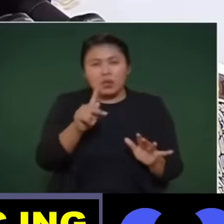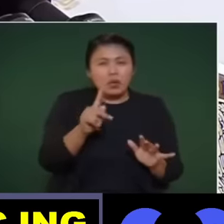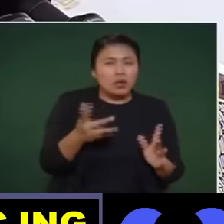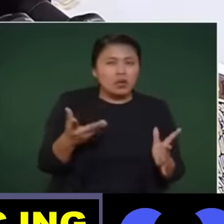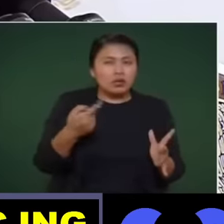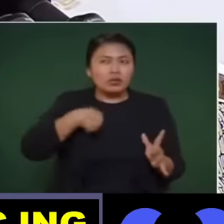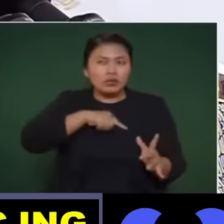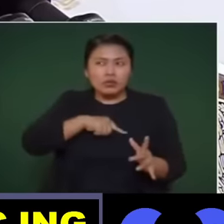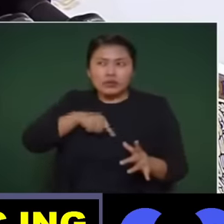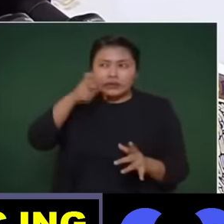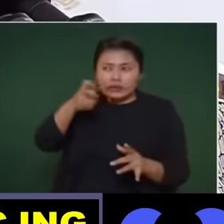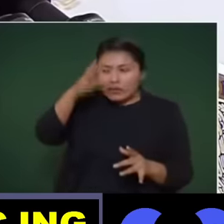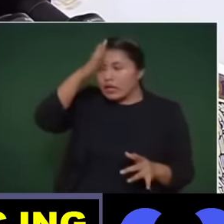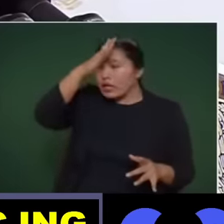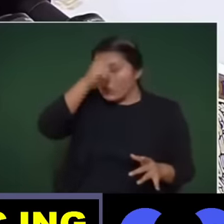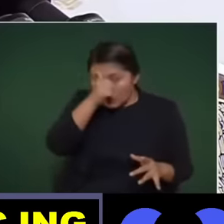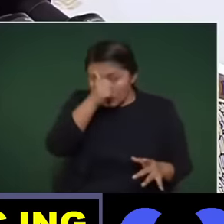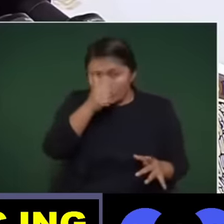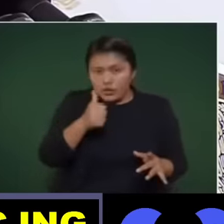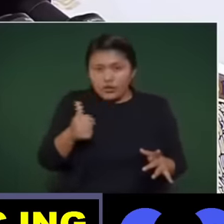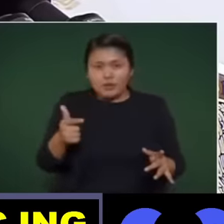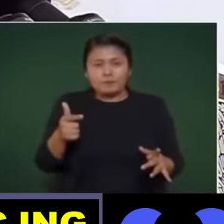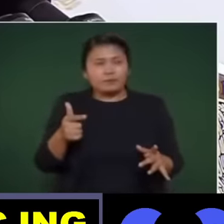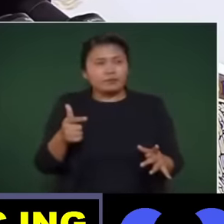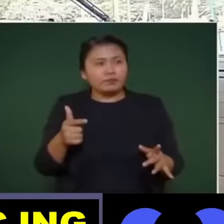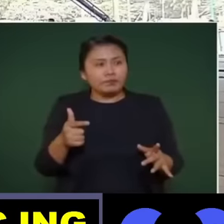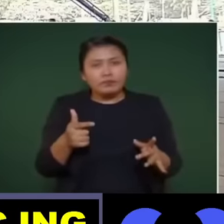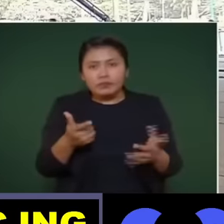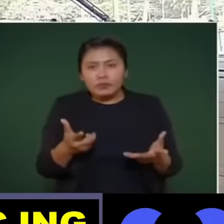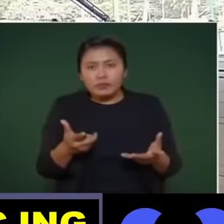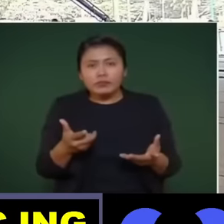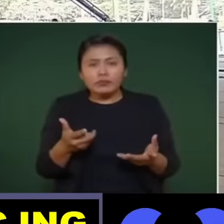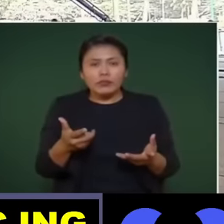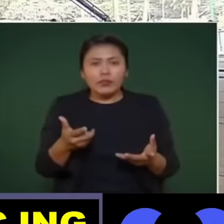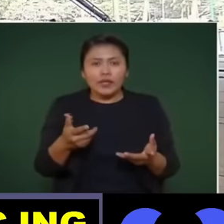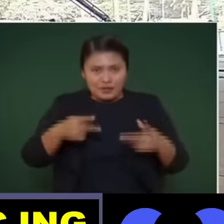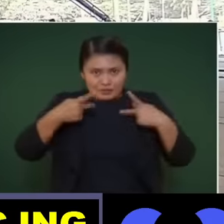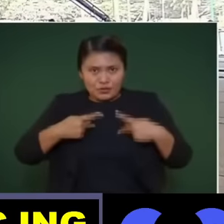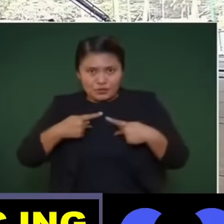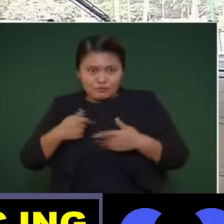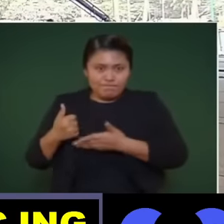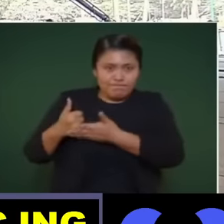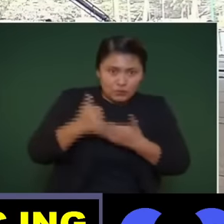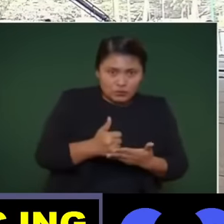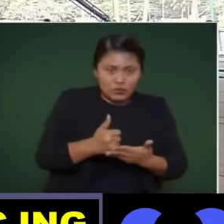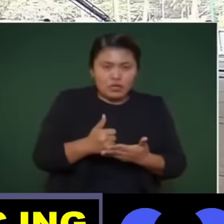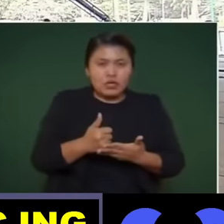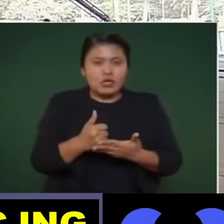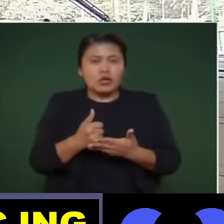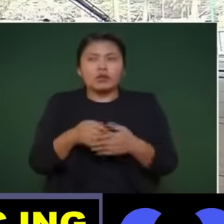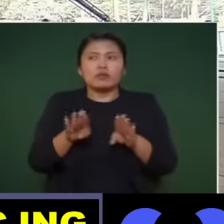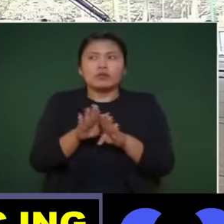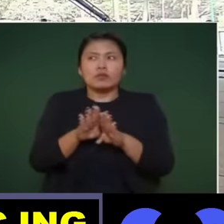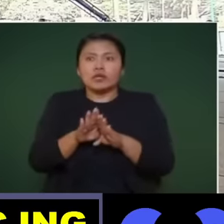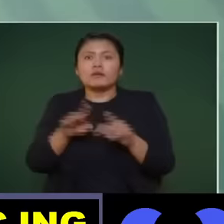hace que el desarrollador ponga la parte que